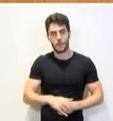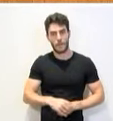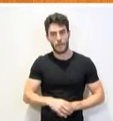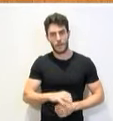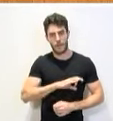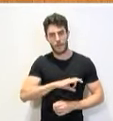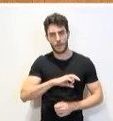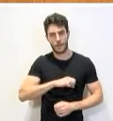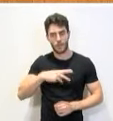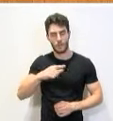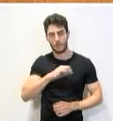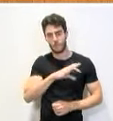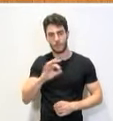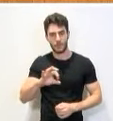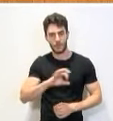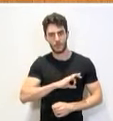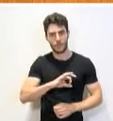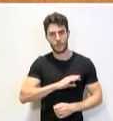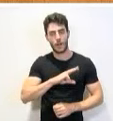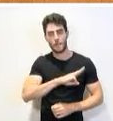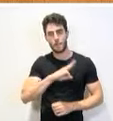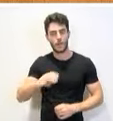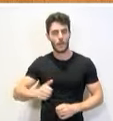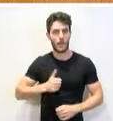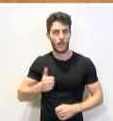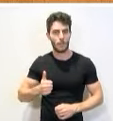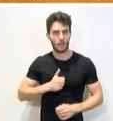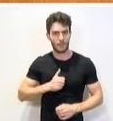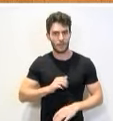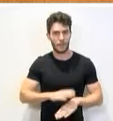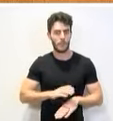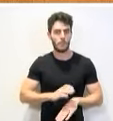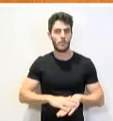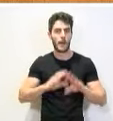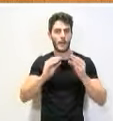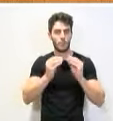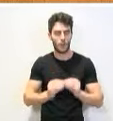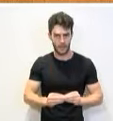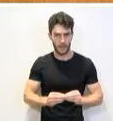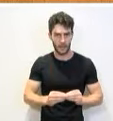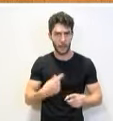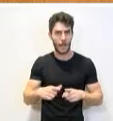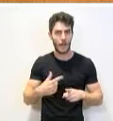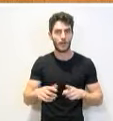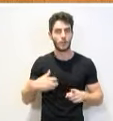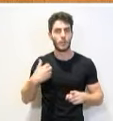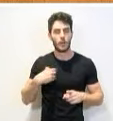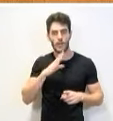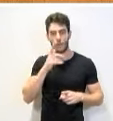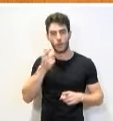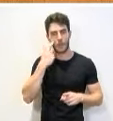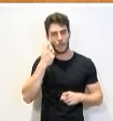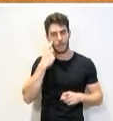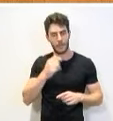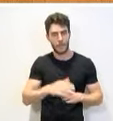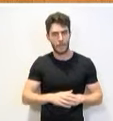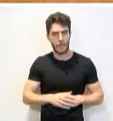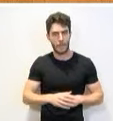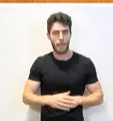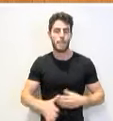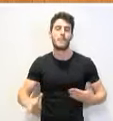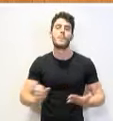Maiso, señores del Partido Popular, aprovechar para modificar aquello que les molestaba. Porque, miren, todos